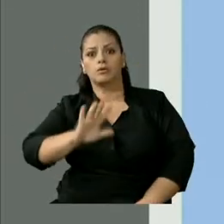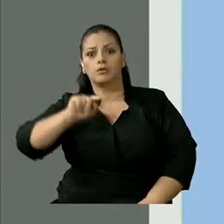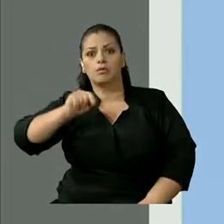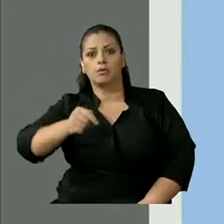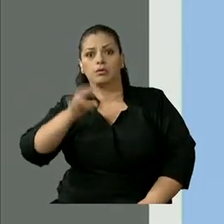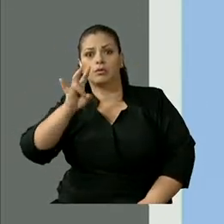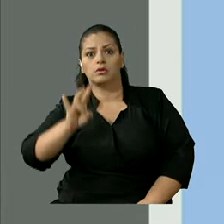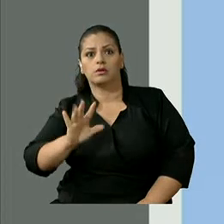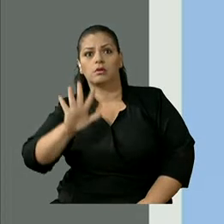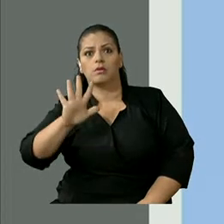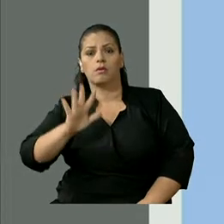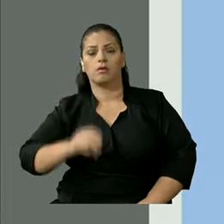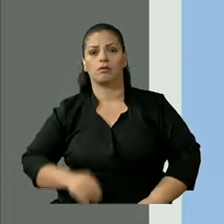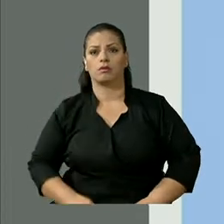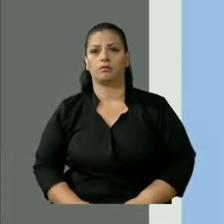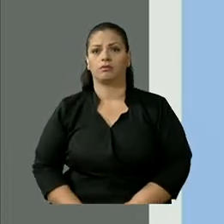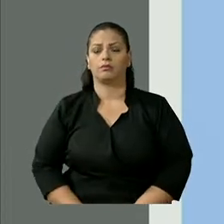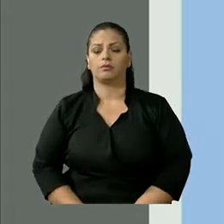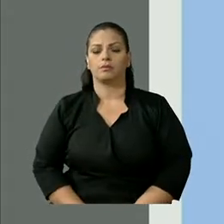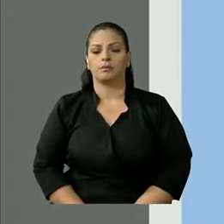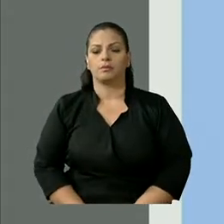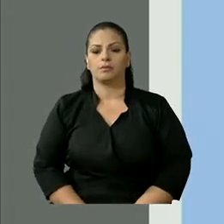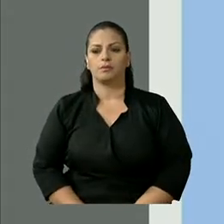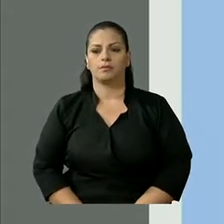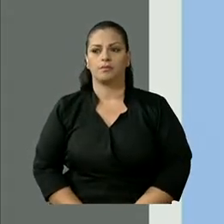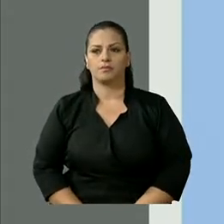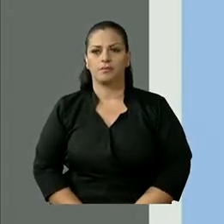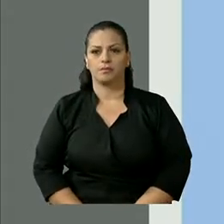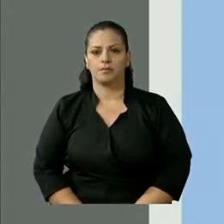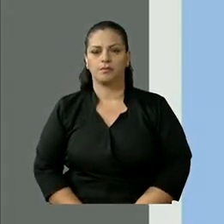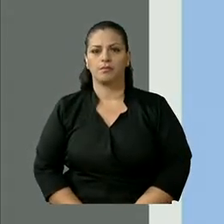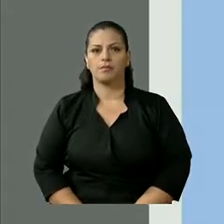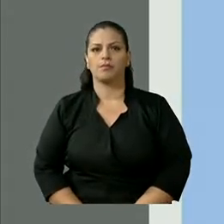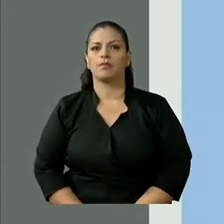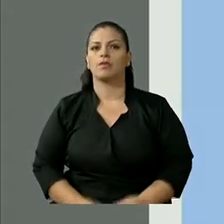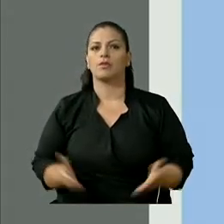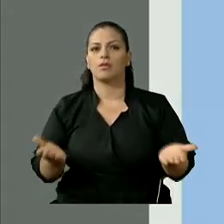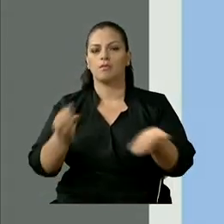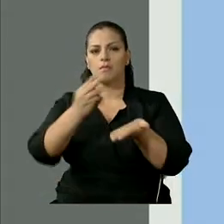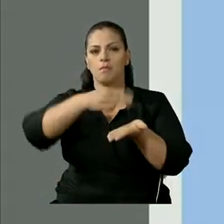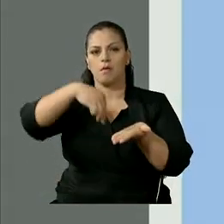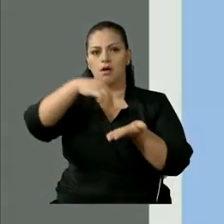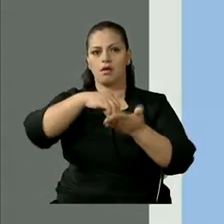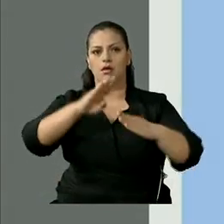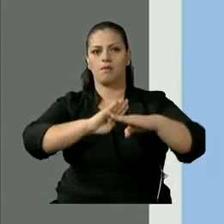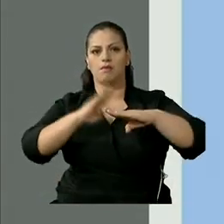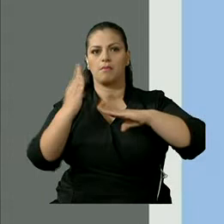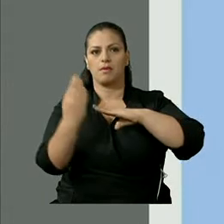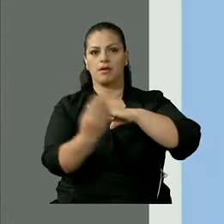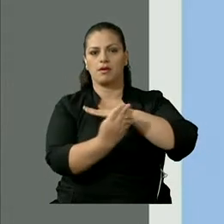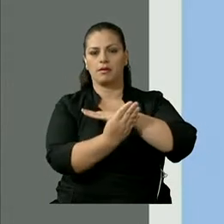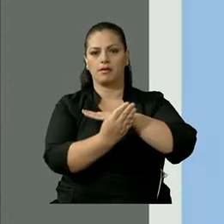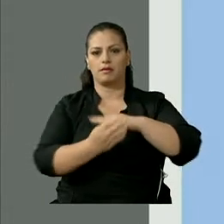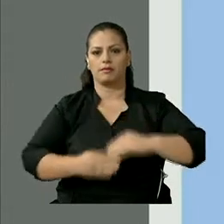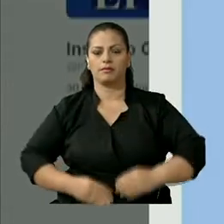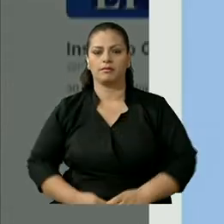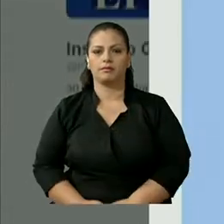Así es. Muy arriba, 75 kilómetros. Bahía de Caracas, en Bahía de Caracas.